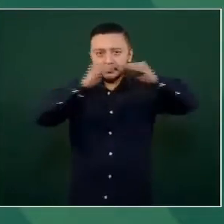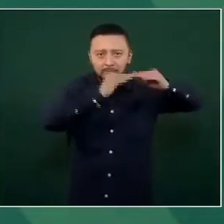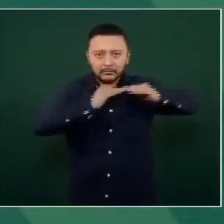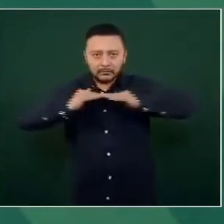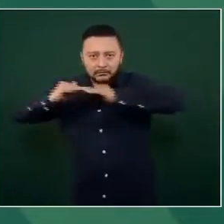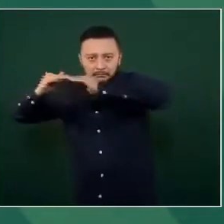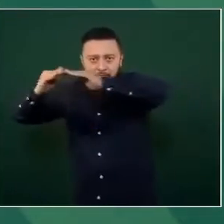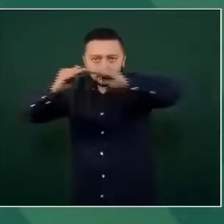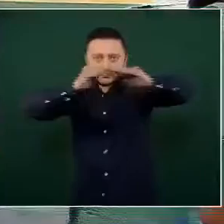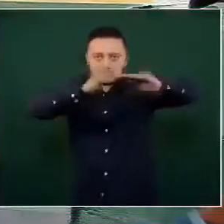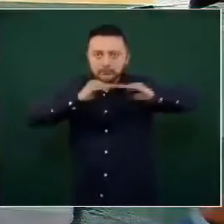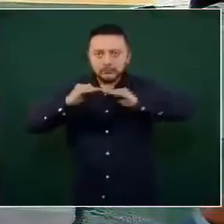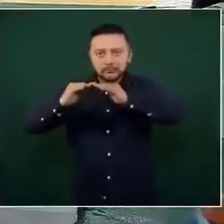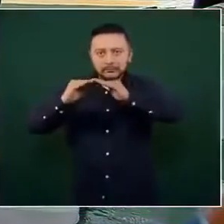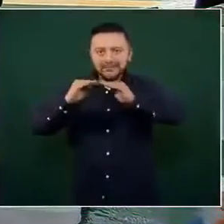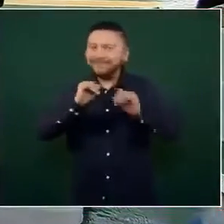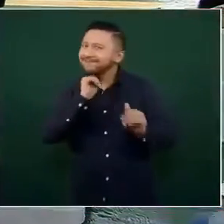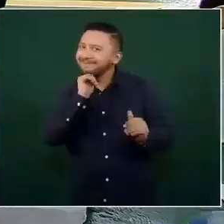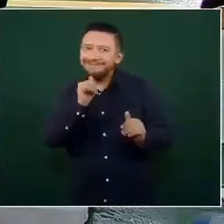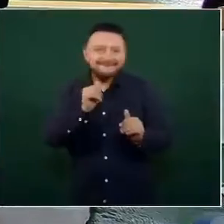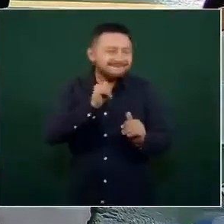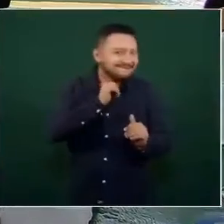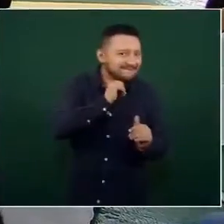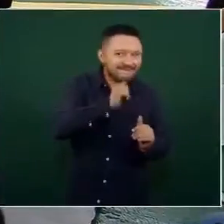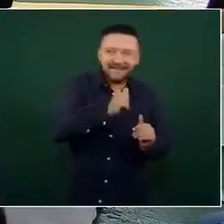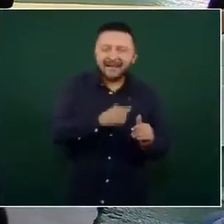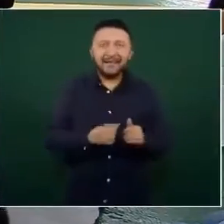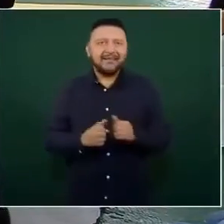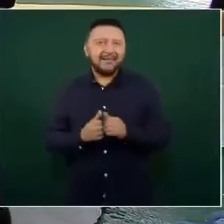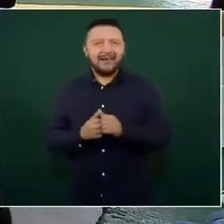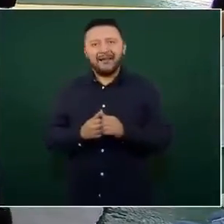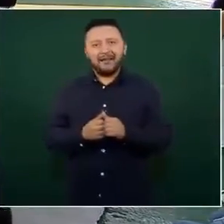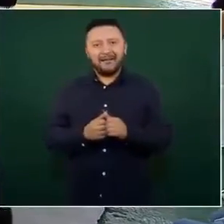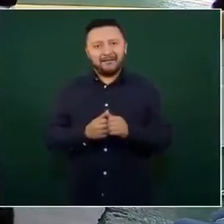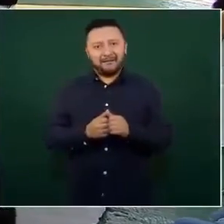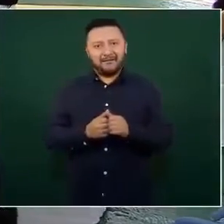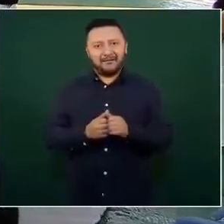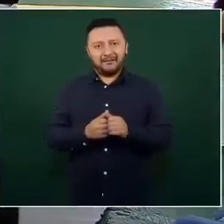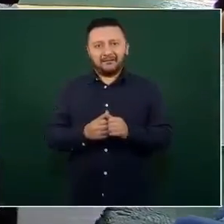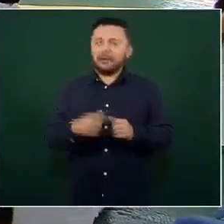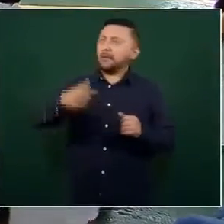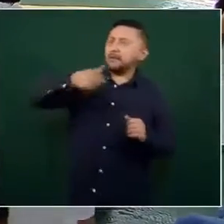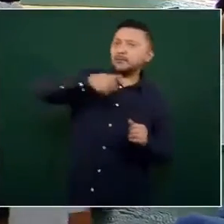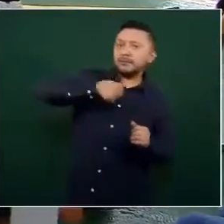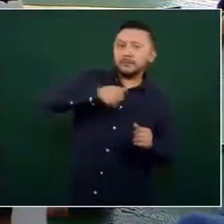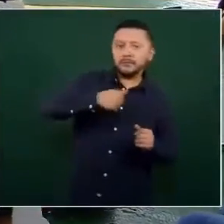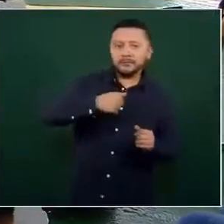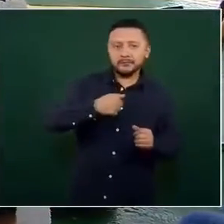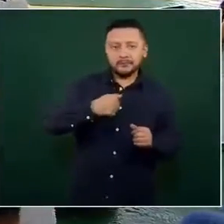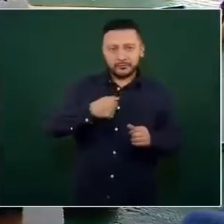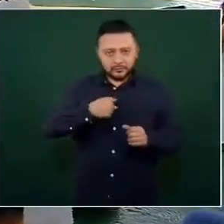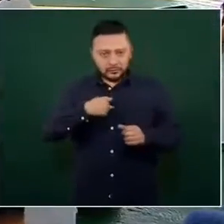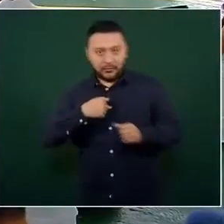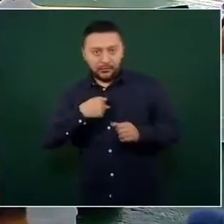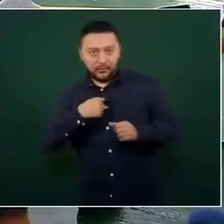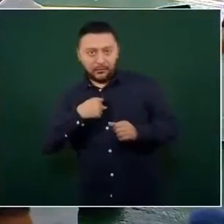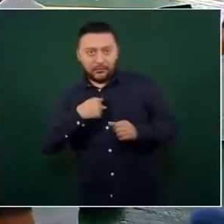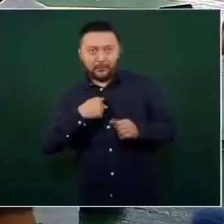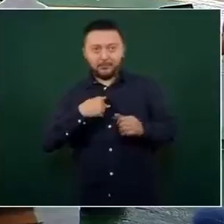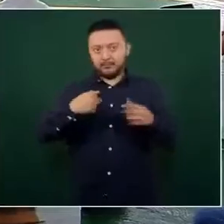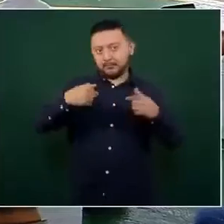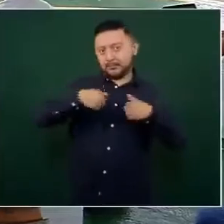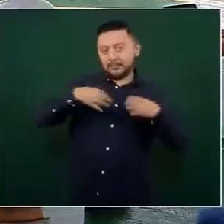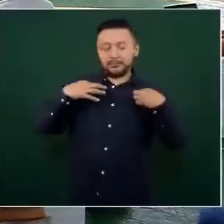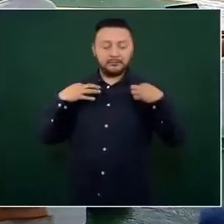Nada de que yo tengo influencia,